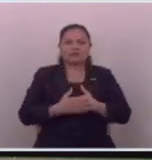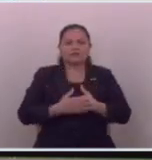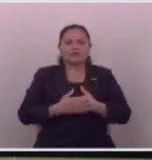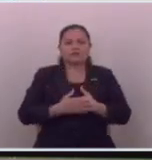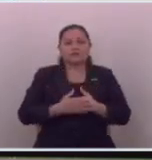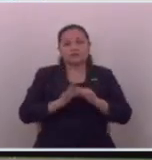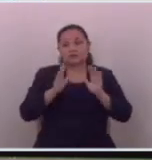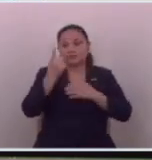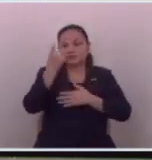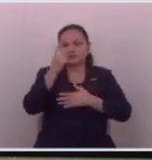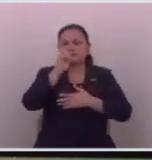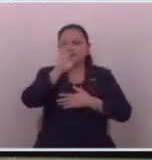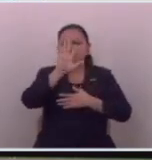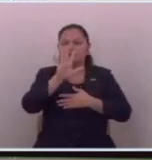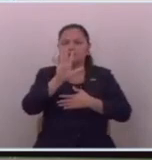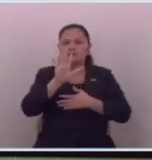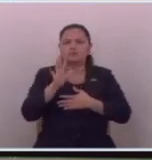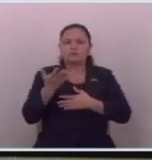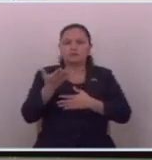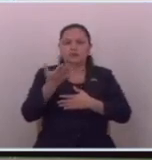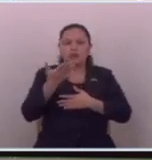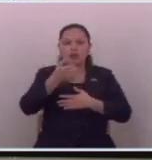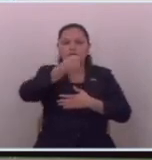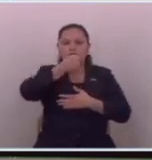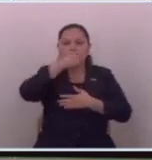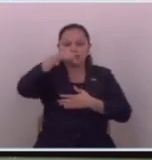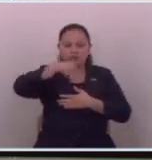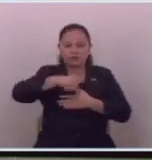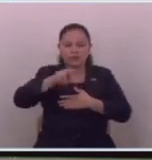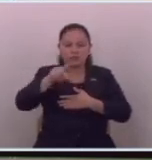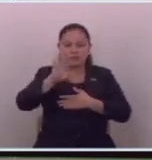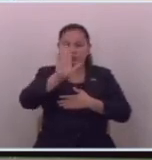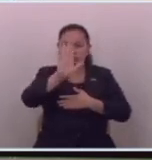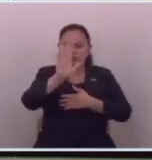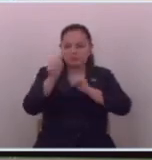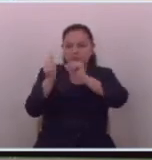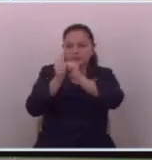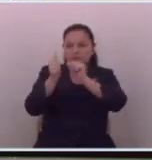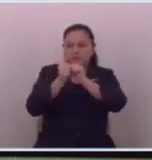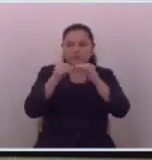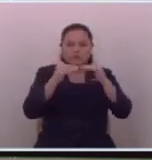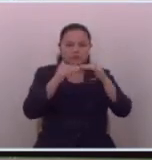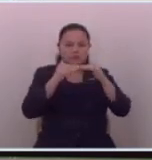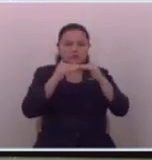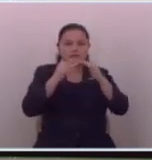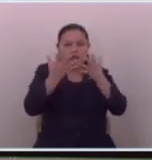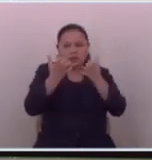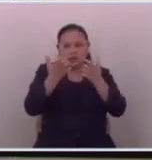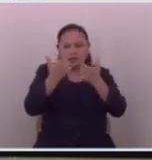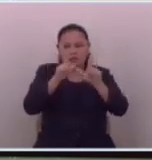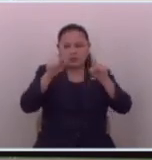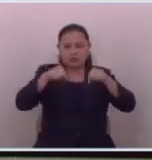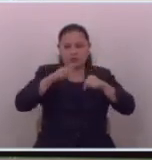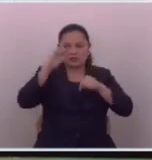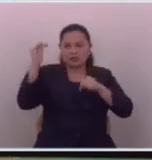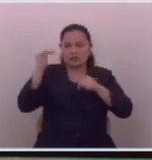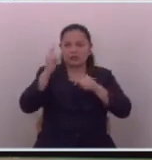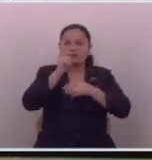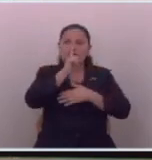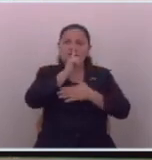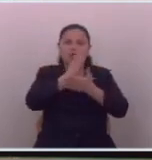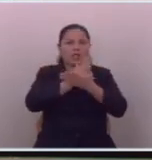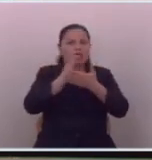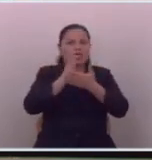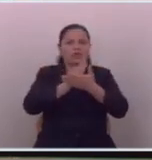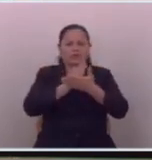ahí ya solo falta que digan de que uno de los periodistas que son amigos de ellos ellos también pueden hacer lo que quieran en este país que nadie les puede